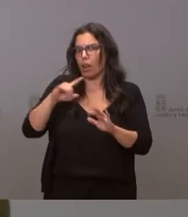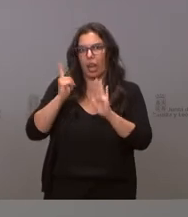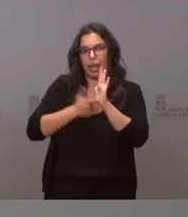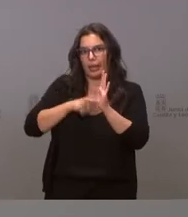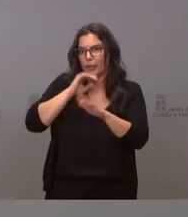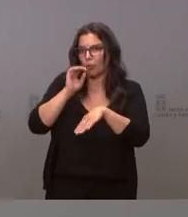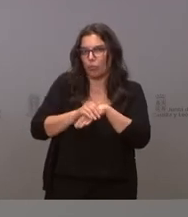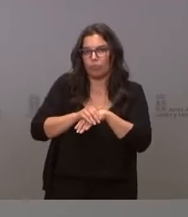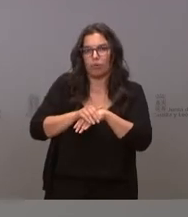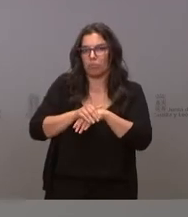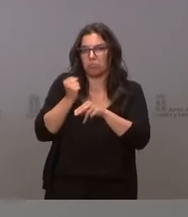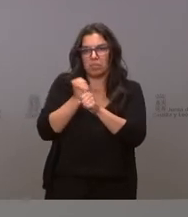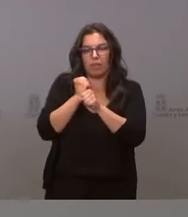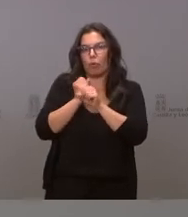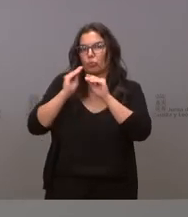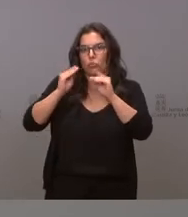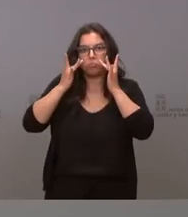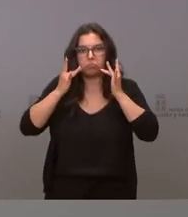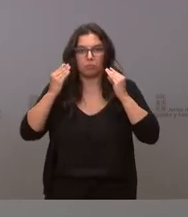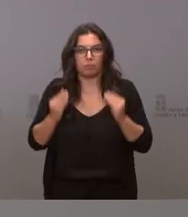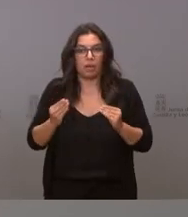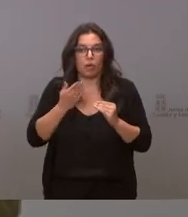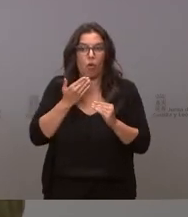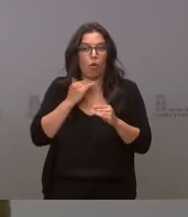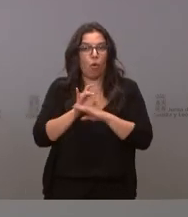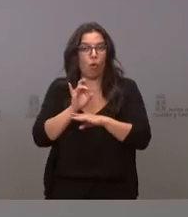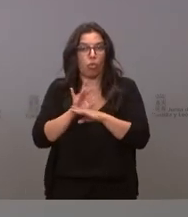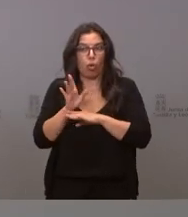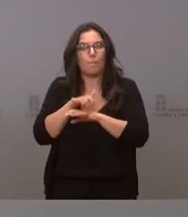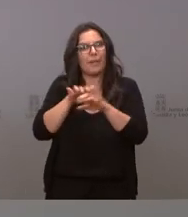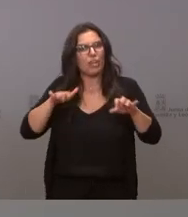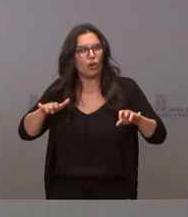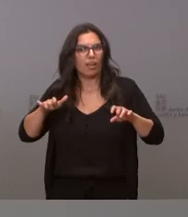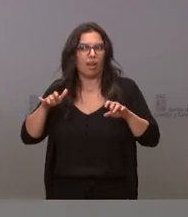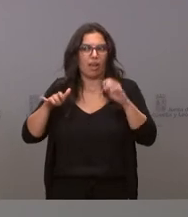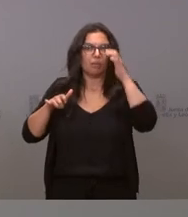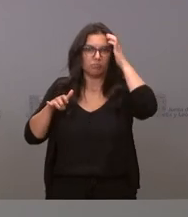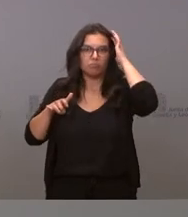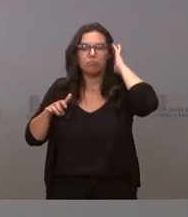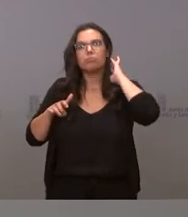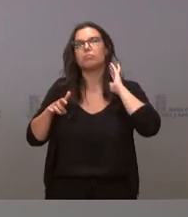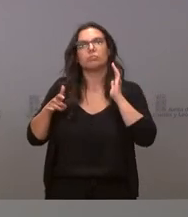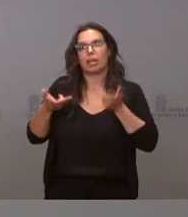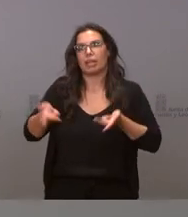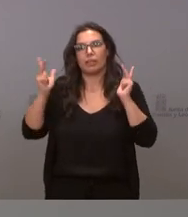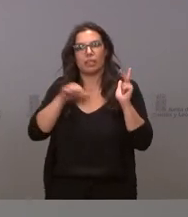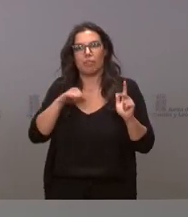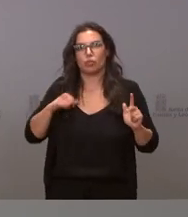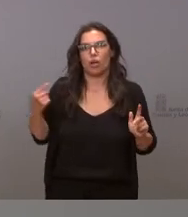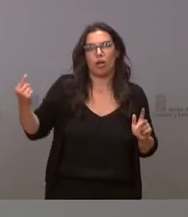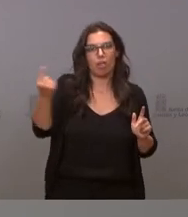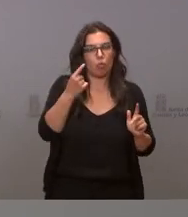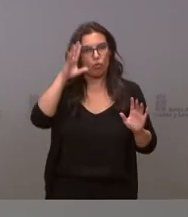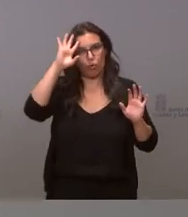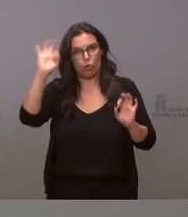desarrolla una actividad de ocio que en la mayoría de los casos evidentemente entra dentro de la libertad personal como